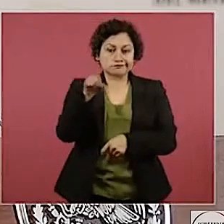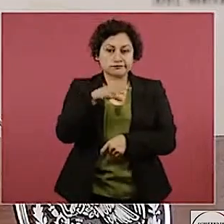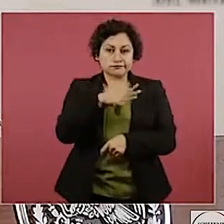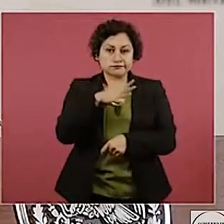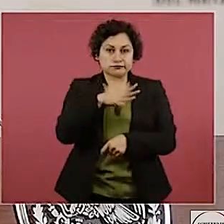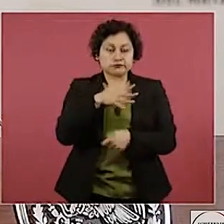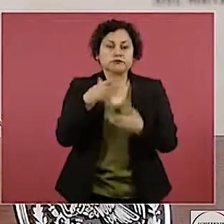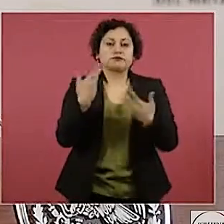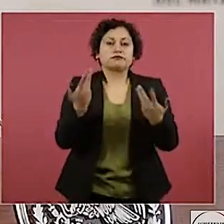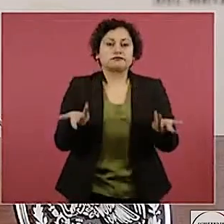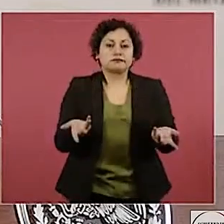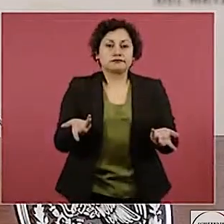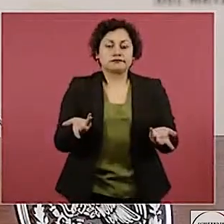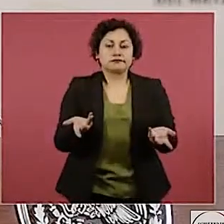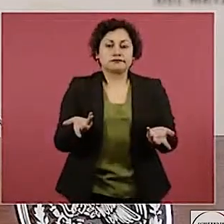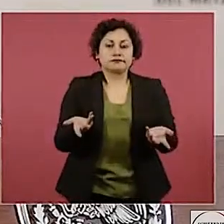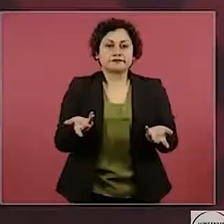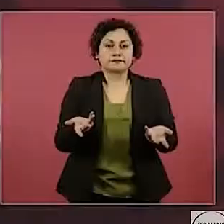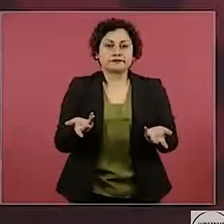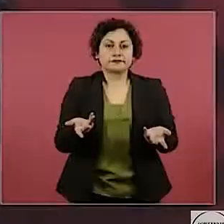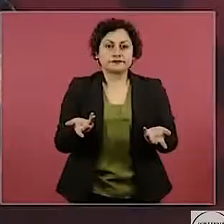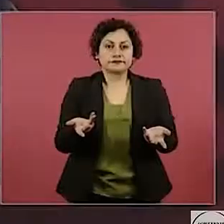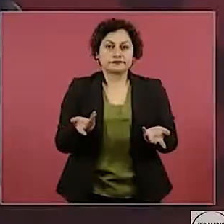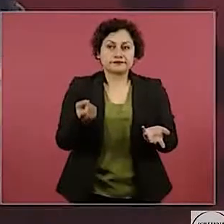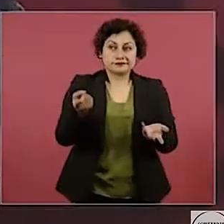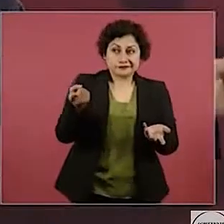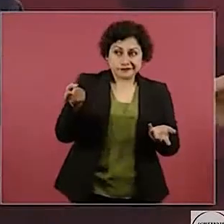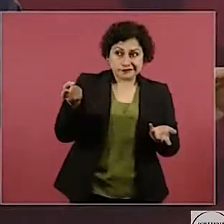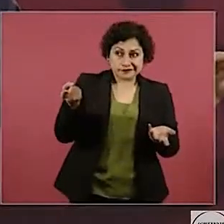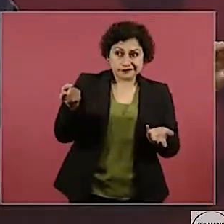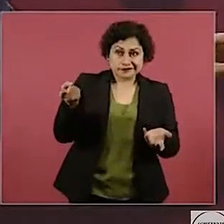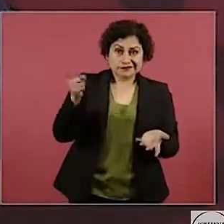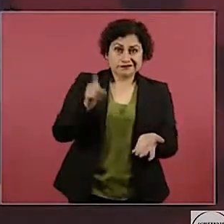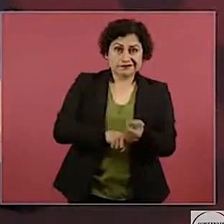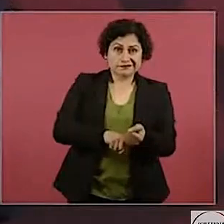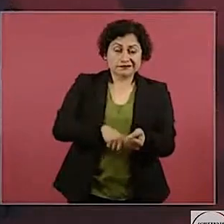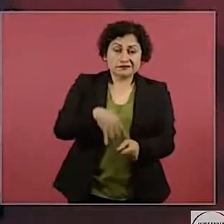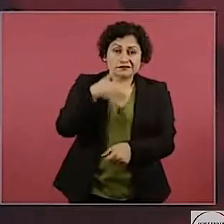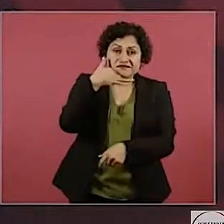lo corrompieron por completo,